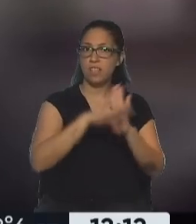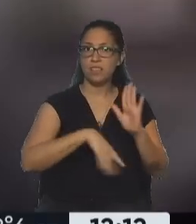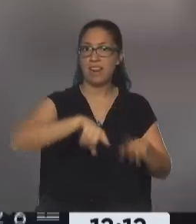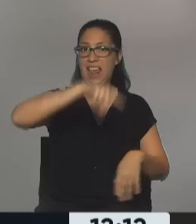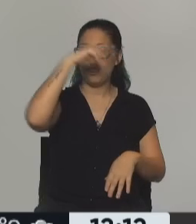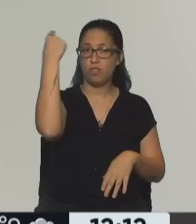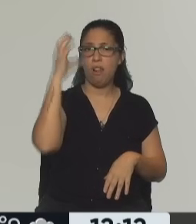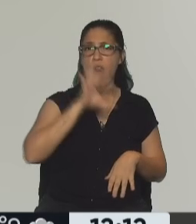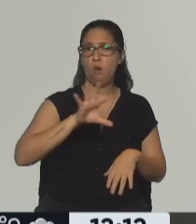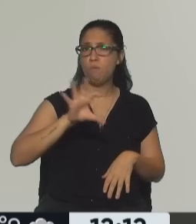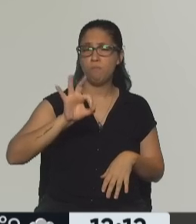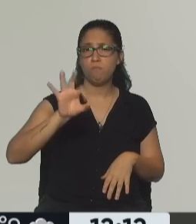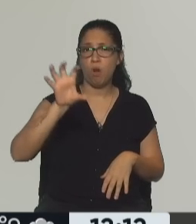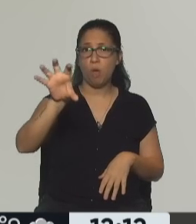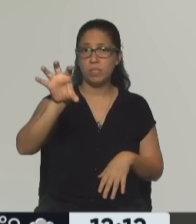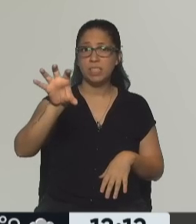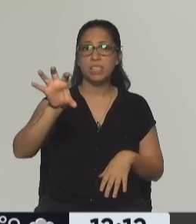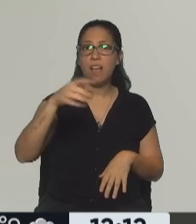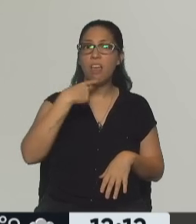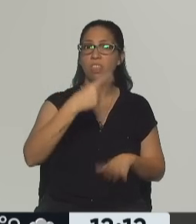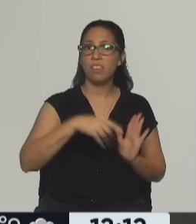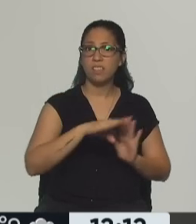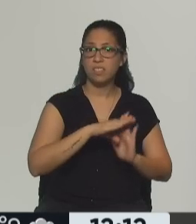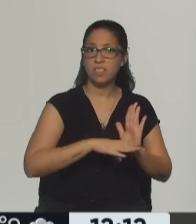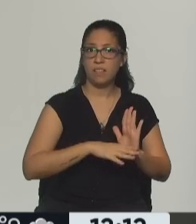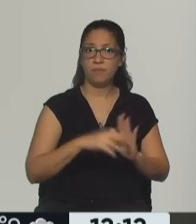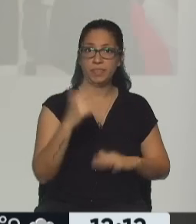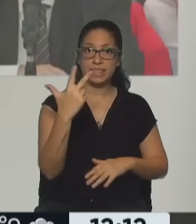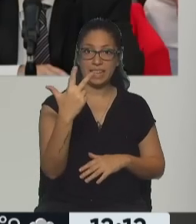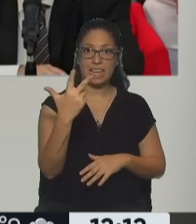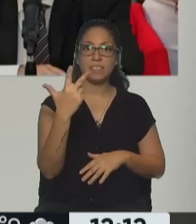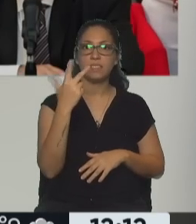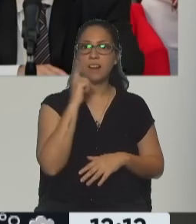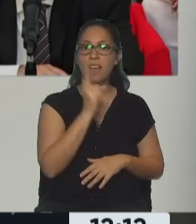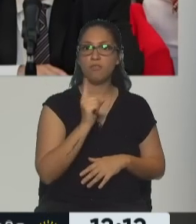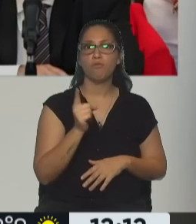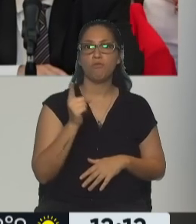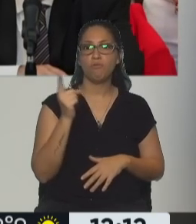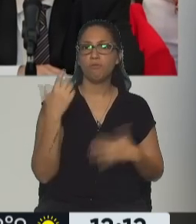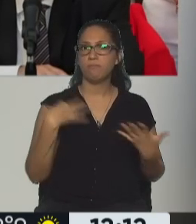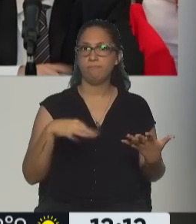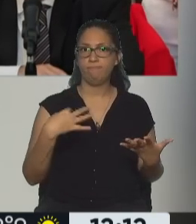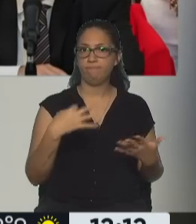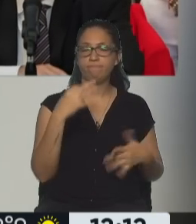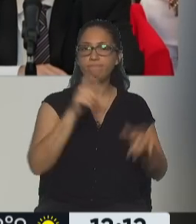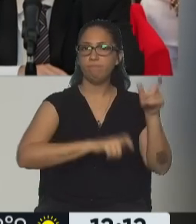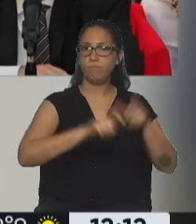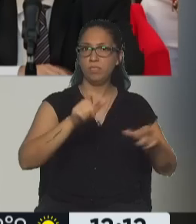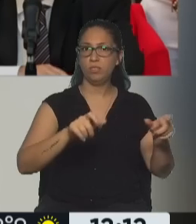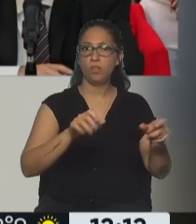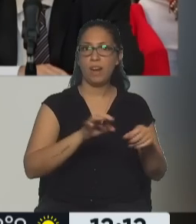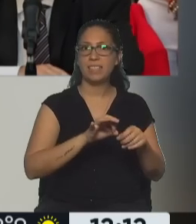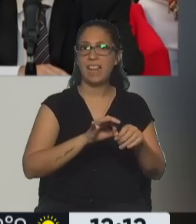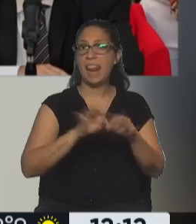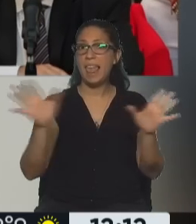nacional o provincial, se ha estipulado que hay tres riesgos procesales que merecen que las personas ya no concurran en libertad al